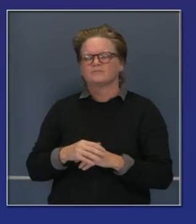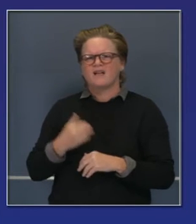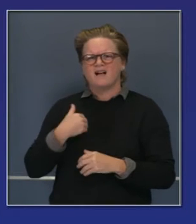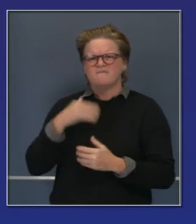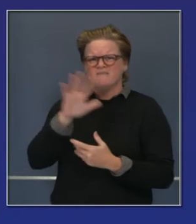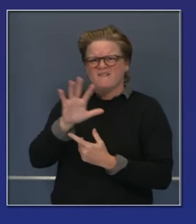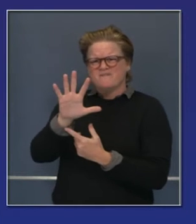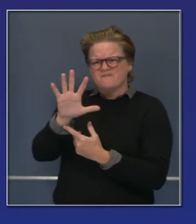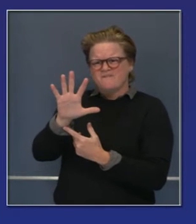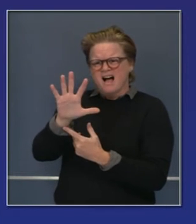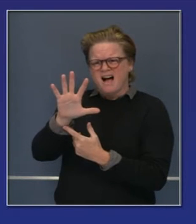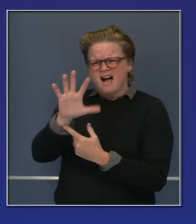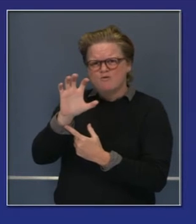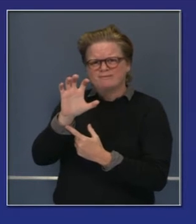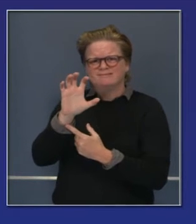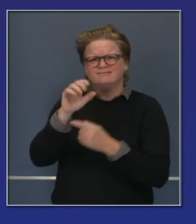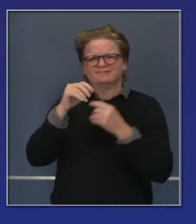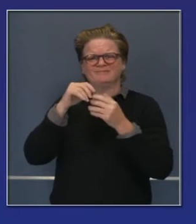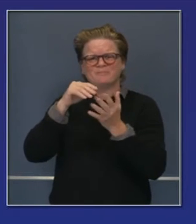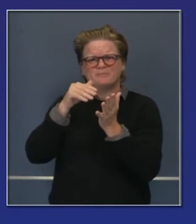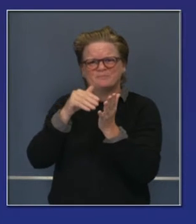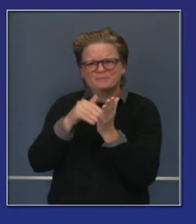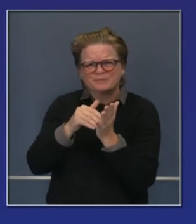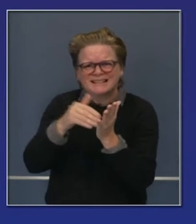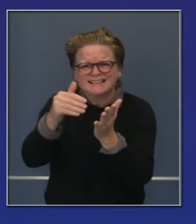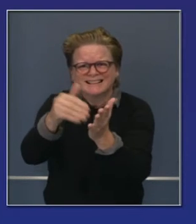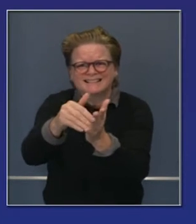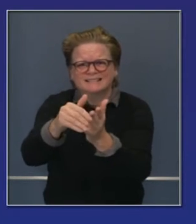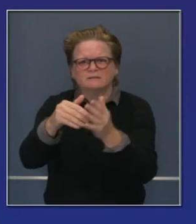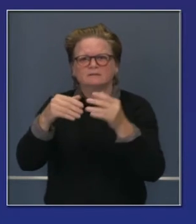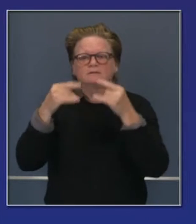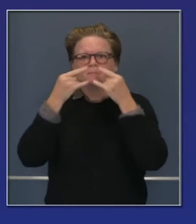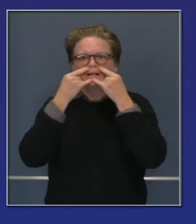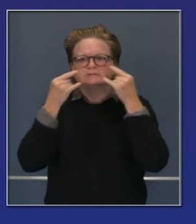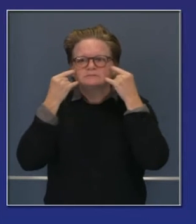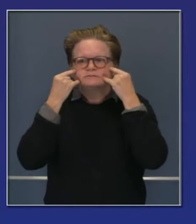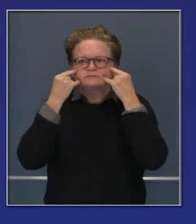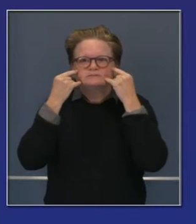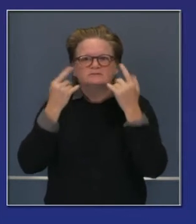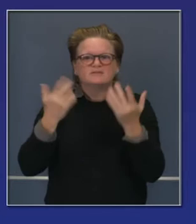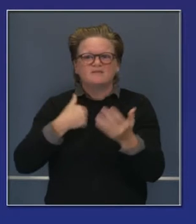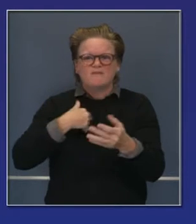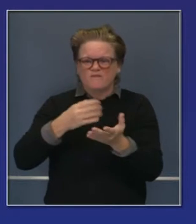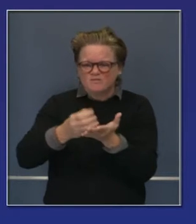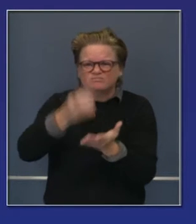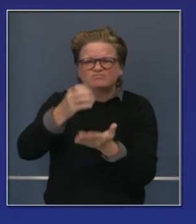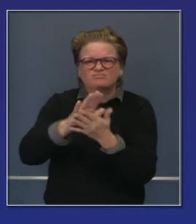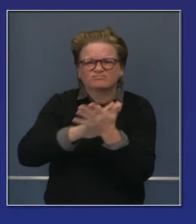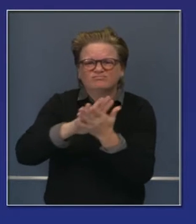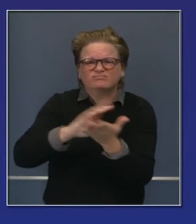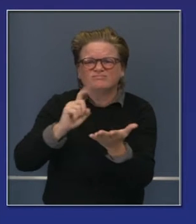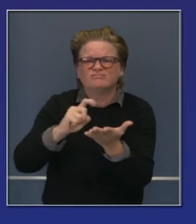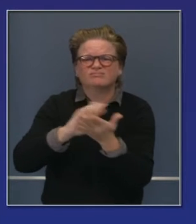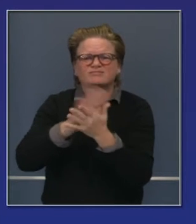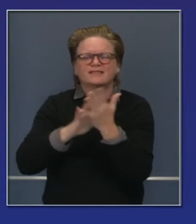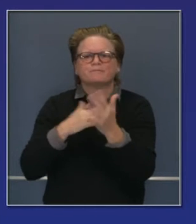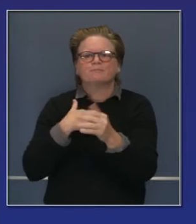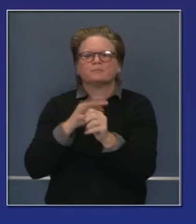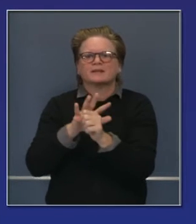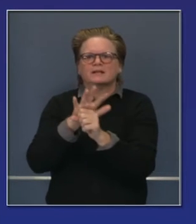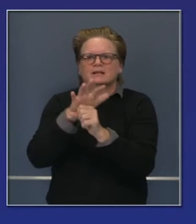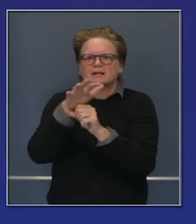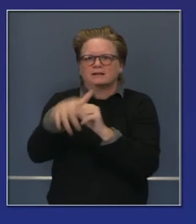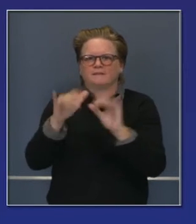500 millones de mascarillas disponibles y otro material de protección personal. Y